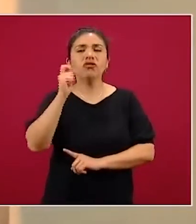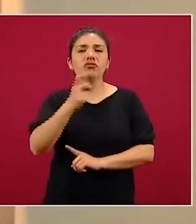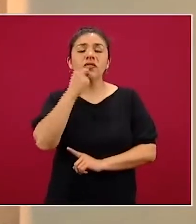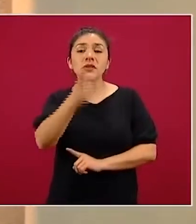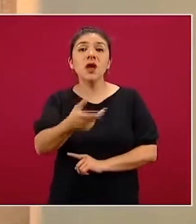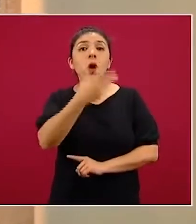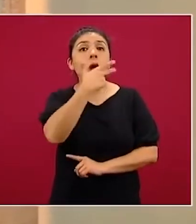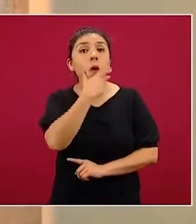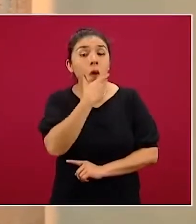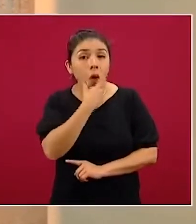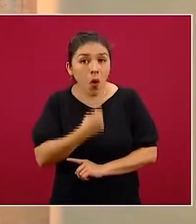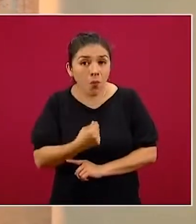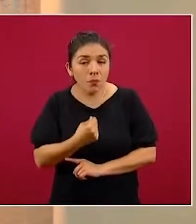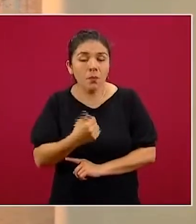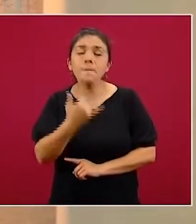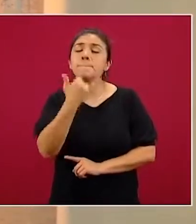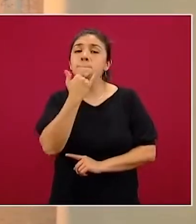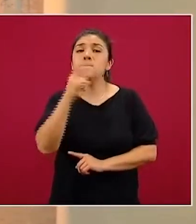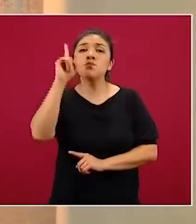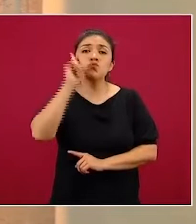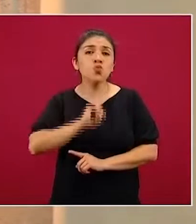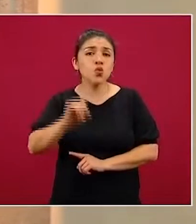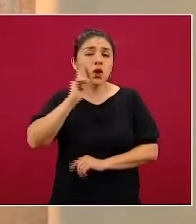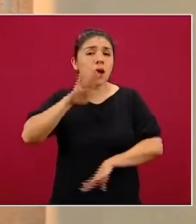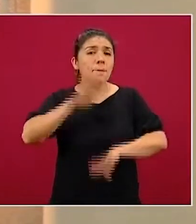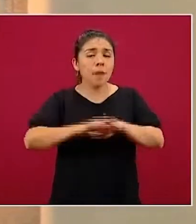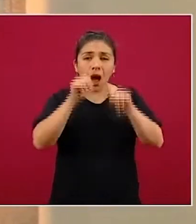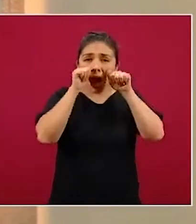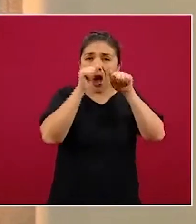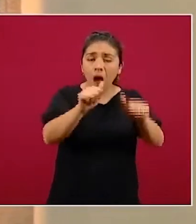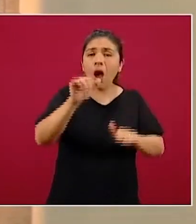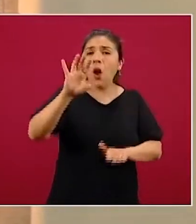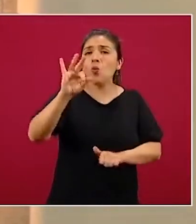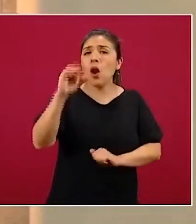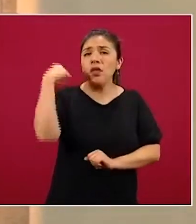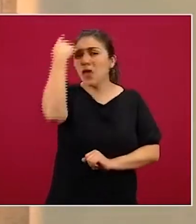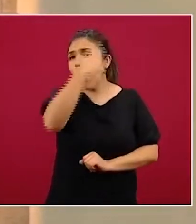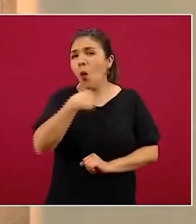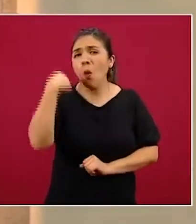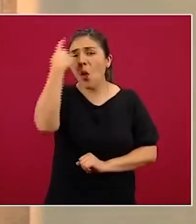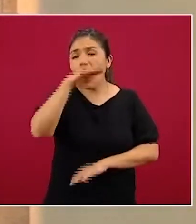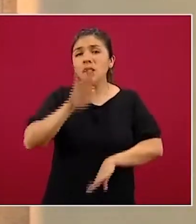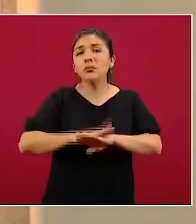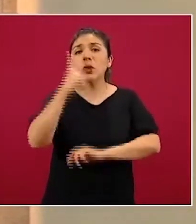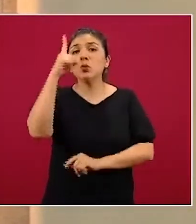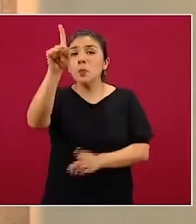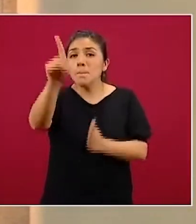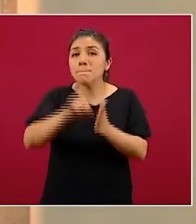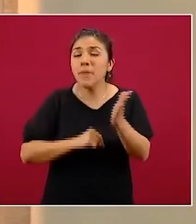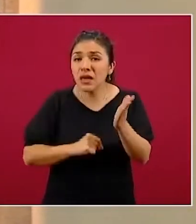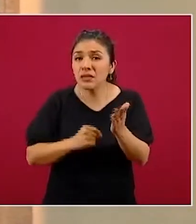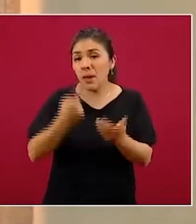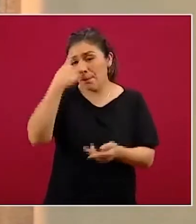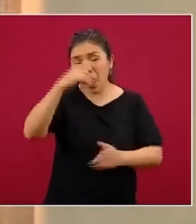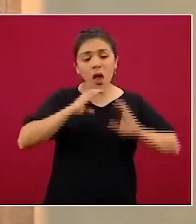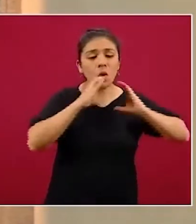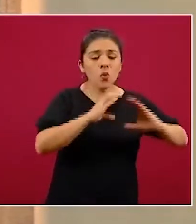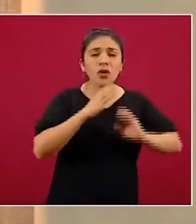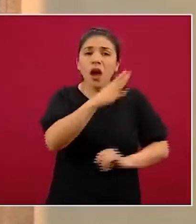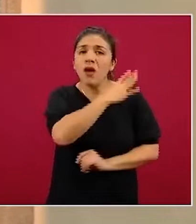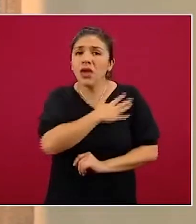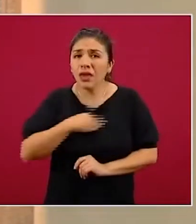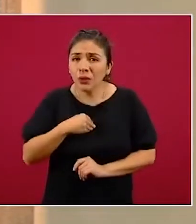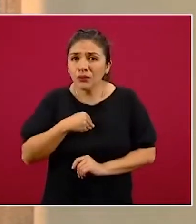bueno, las mujeres, perdón, dedican alrededor de 40 horas más al mes en términos de cuidados de los hijos.